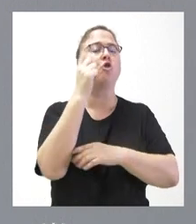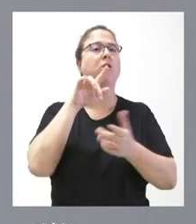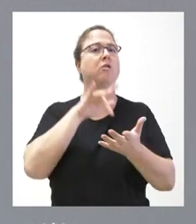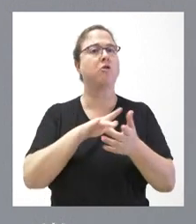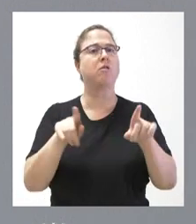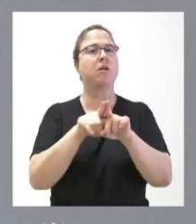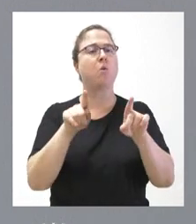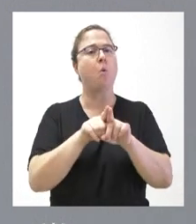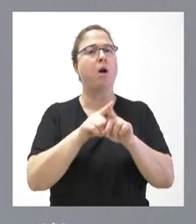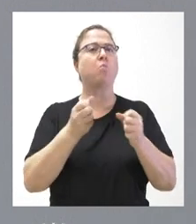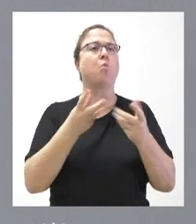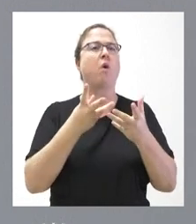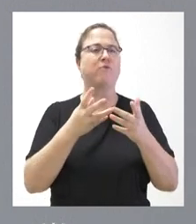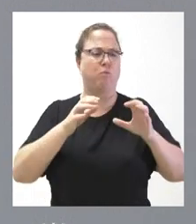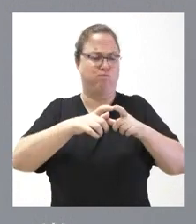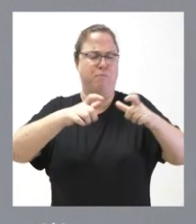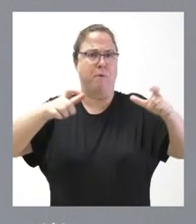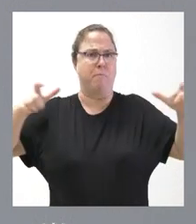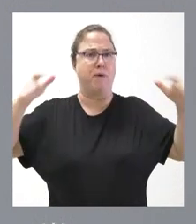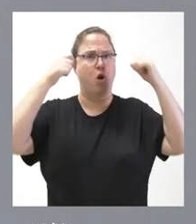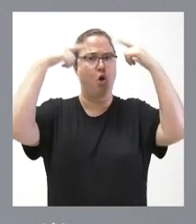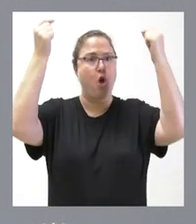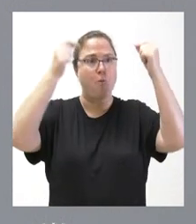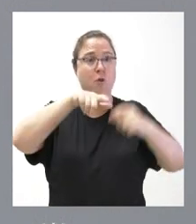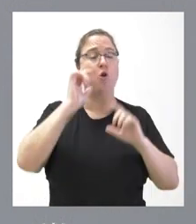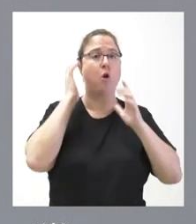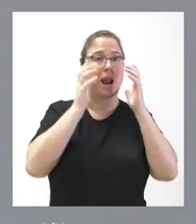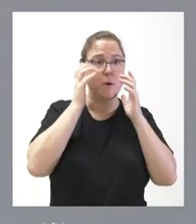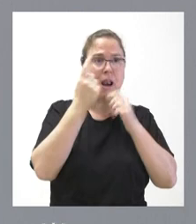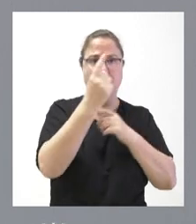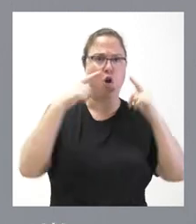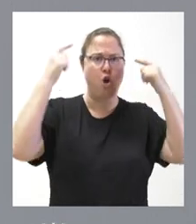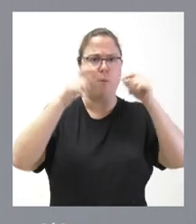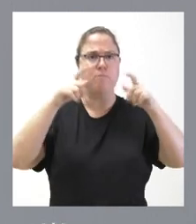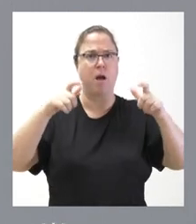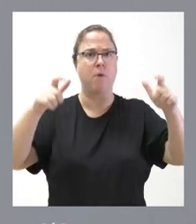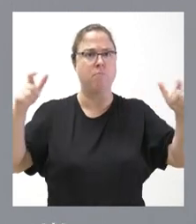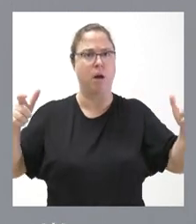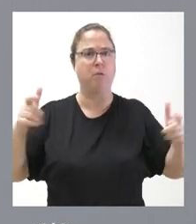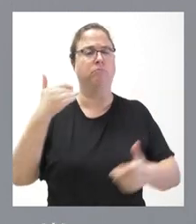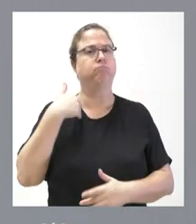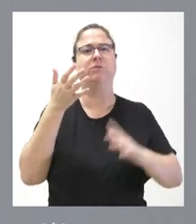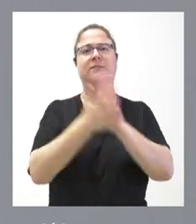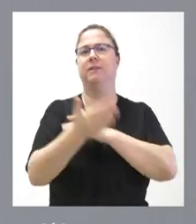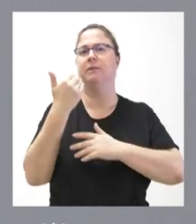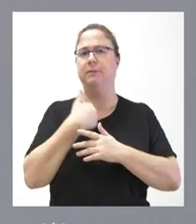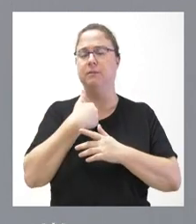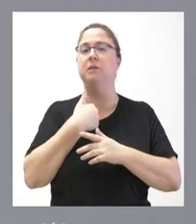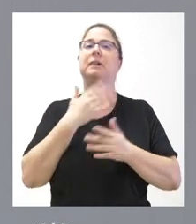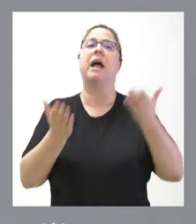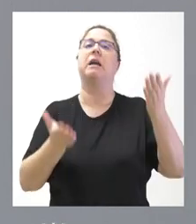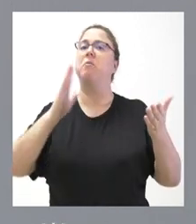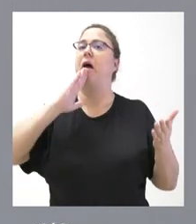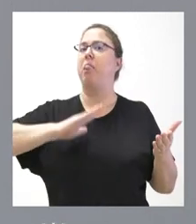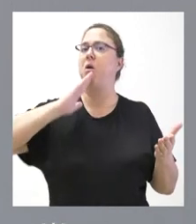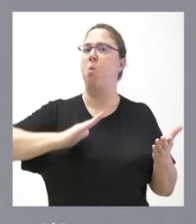el número de manadas y el número de individuos de lobo en los últimos años. Quiere eso decir que teníamos una política de equilibrio muy adecuada